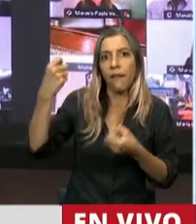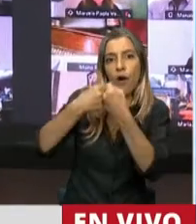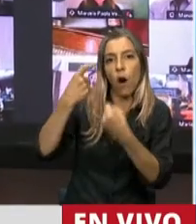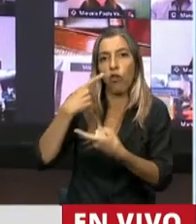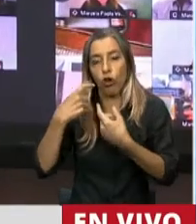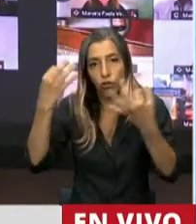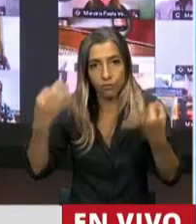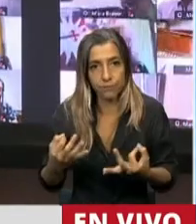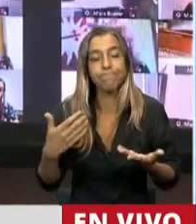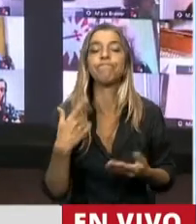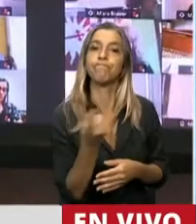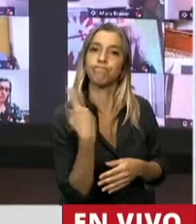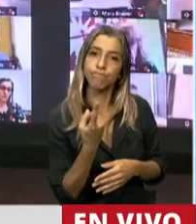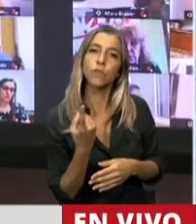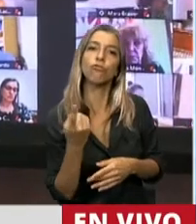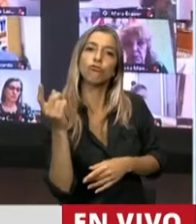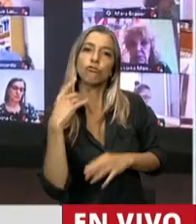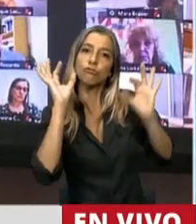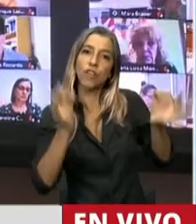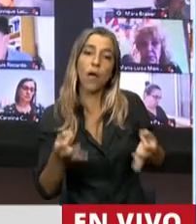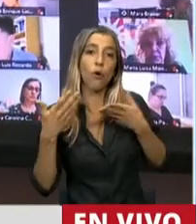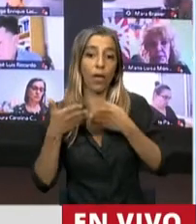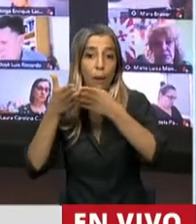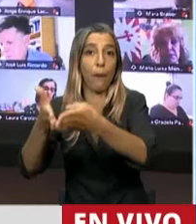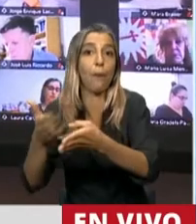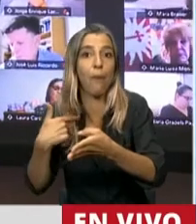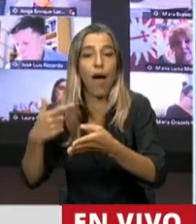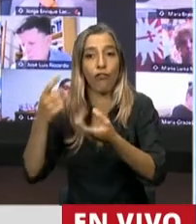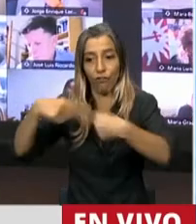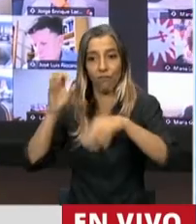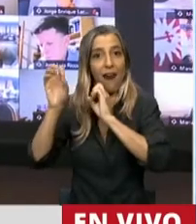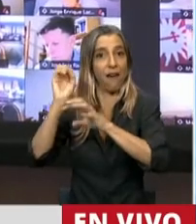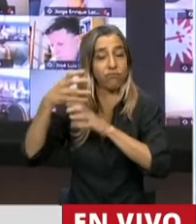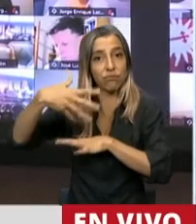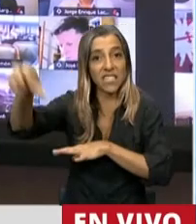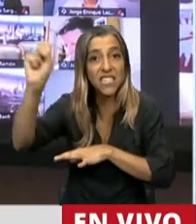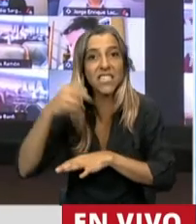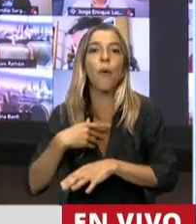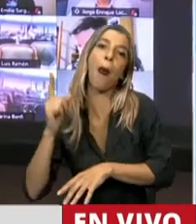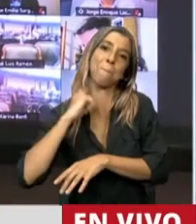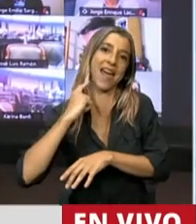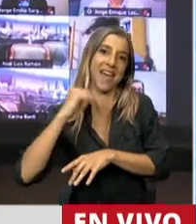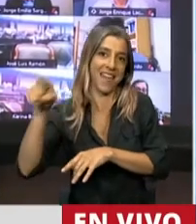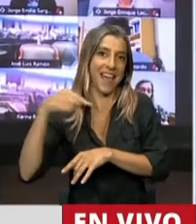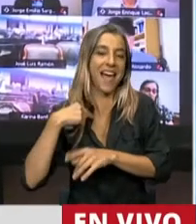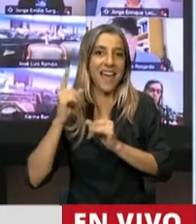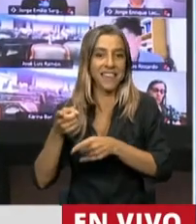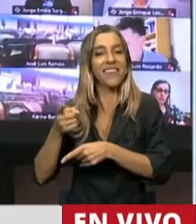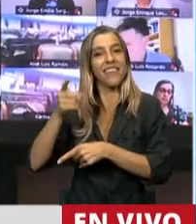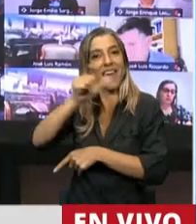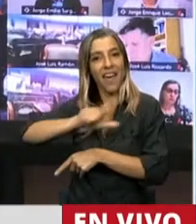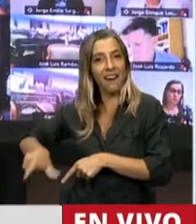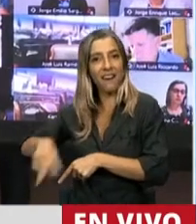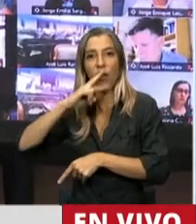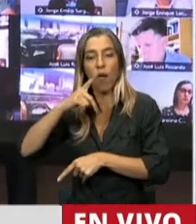automotriz, de nuestros contenedores, salen por los puertos de la hidrovía del Paraná y del Río de la Plata. El diputado